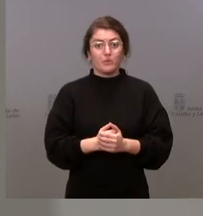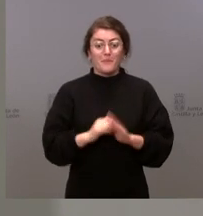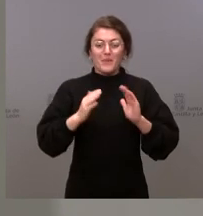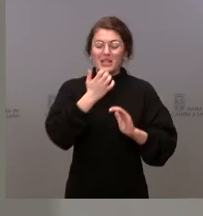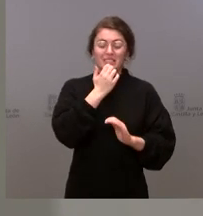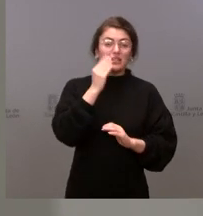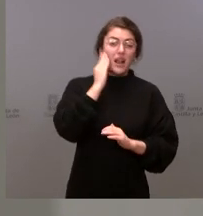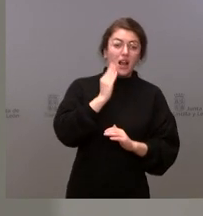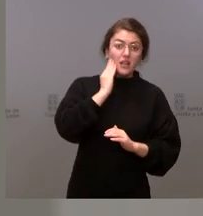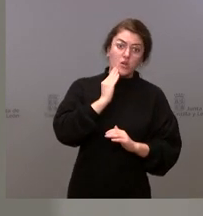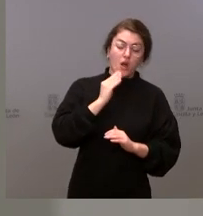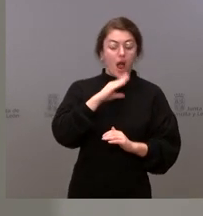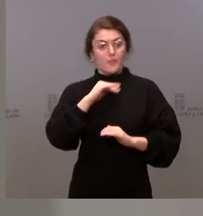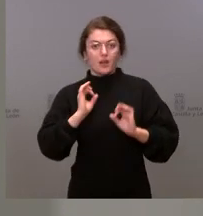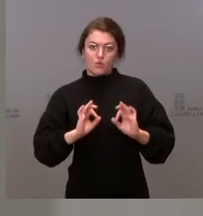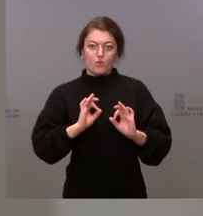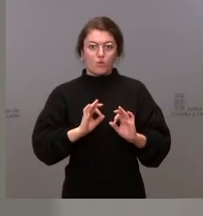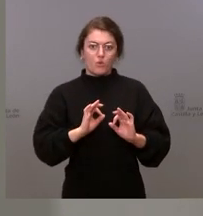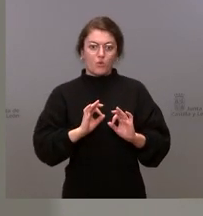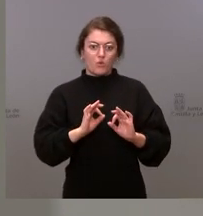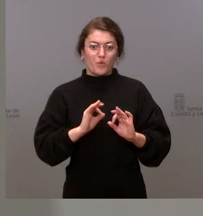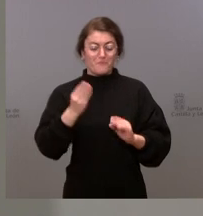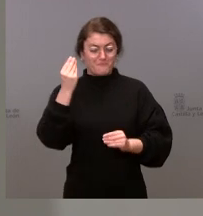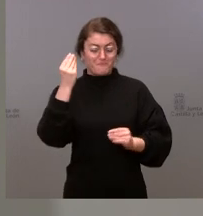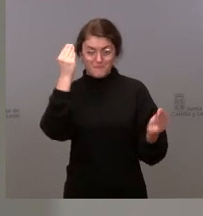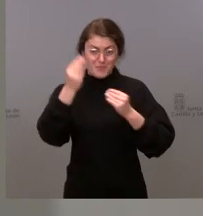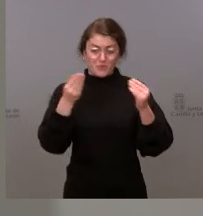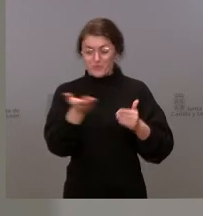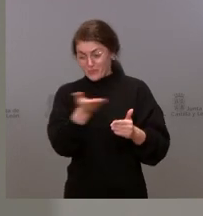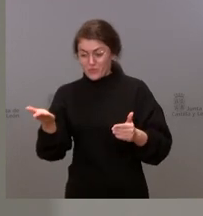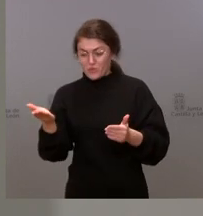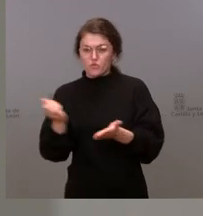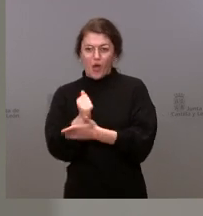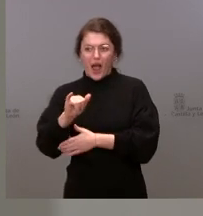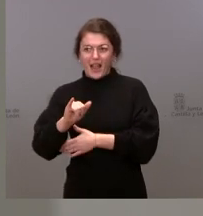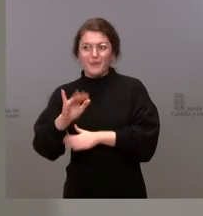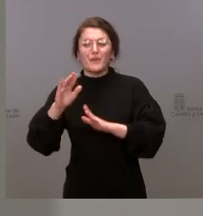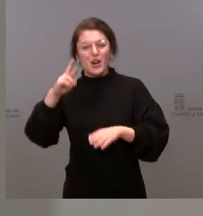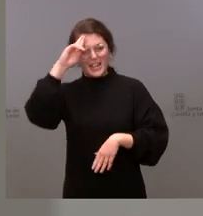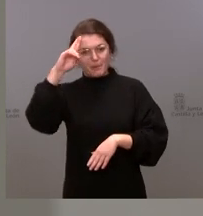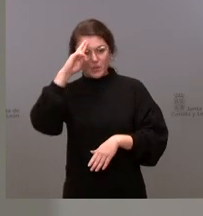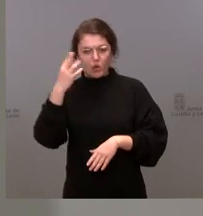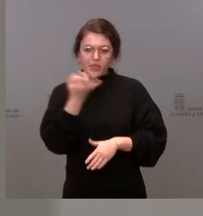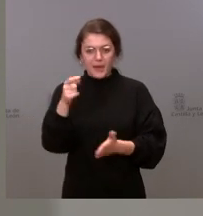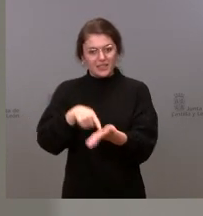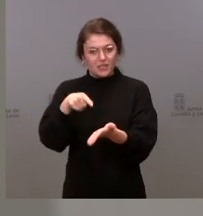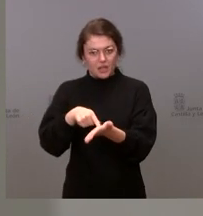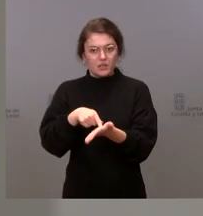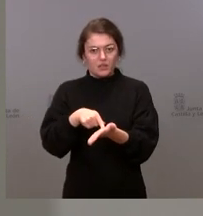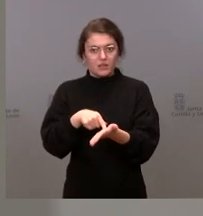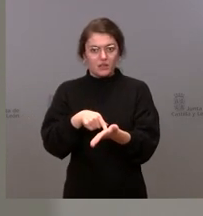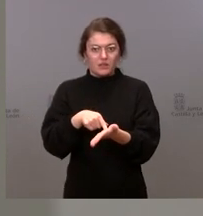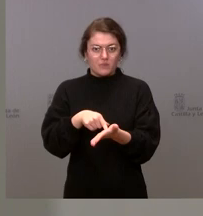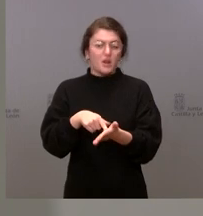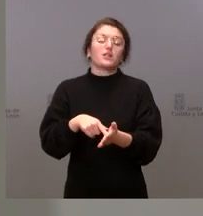yo creo que se lo tiene la inmensa mayoría, el respeto es exigible y no es tolerable y no vamos a tolerar, como hemos dicho ya